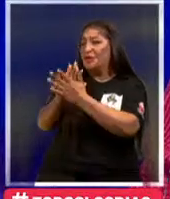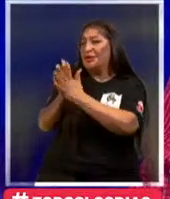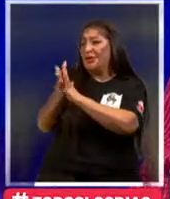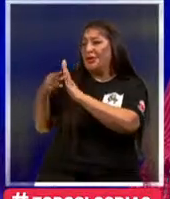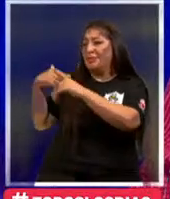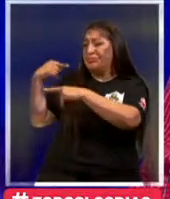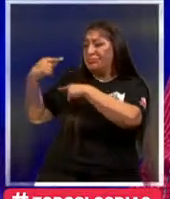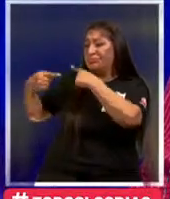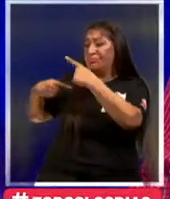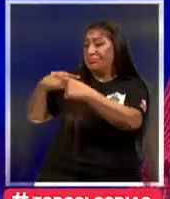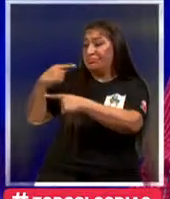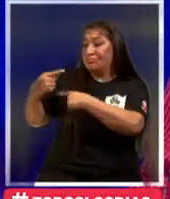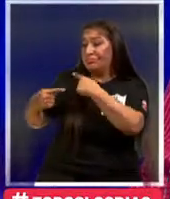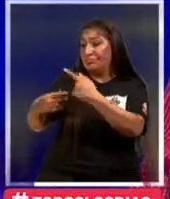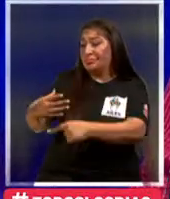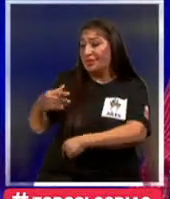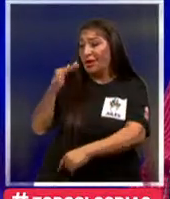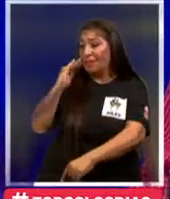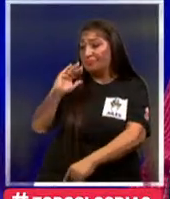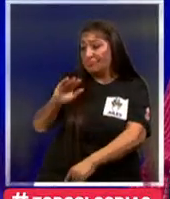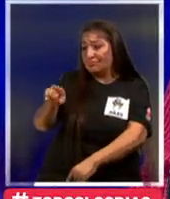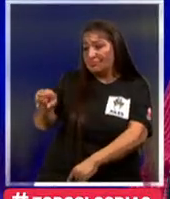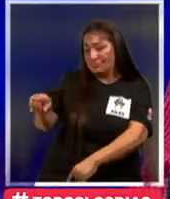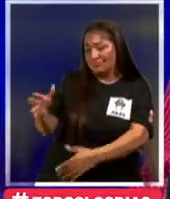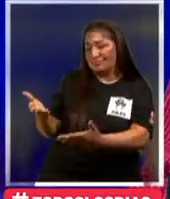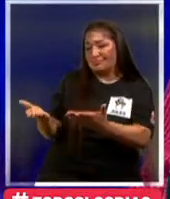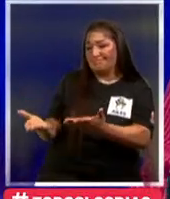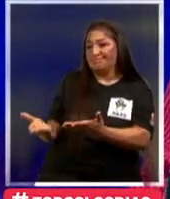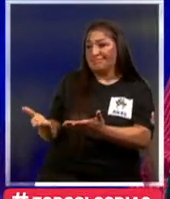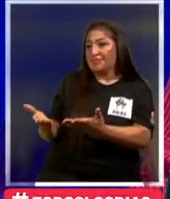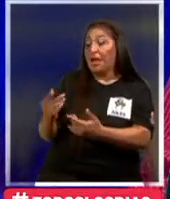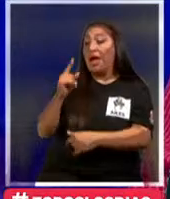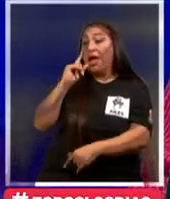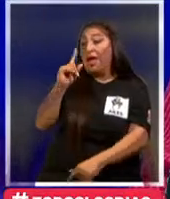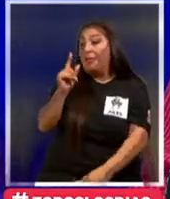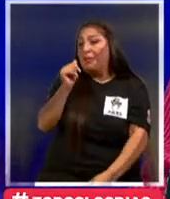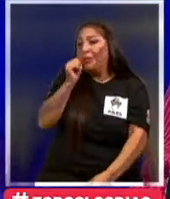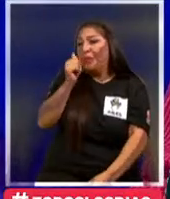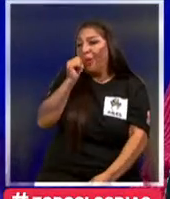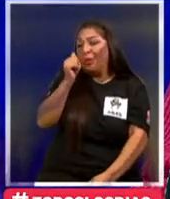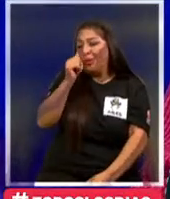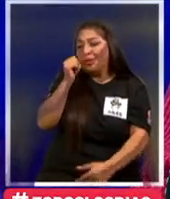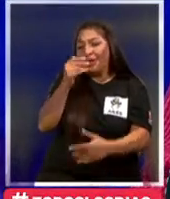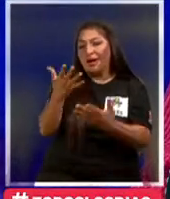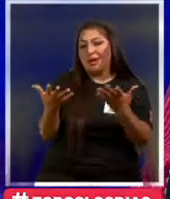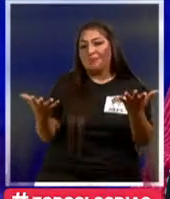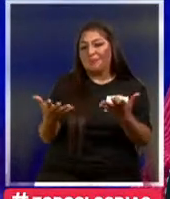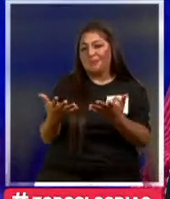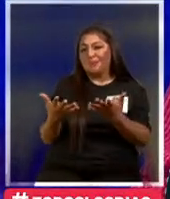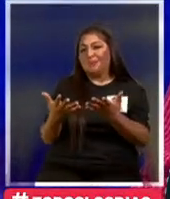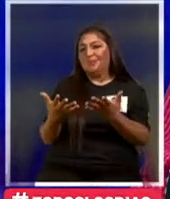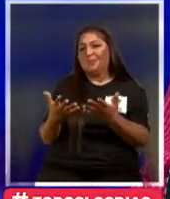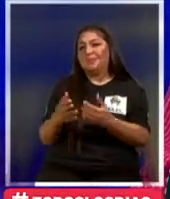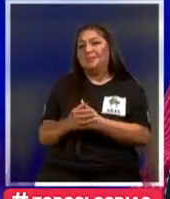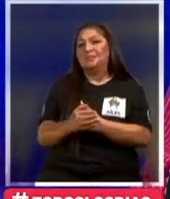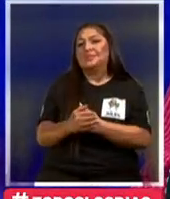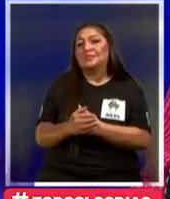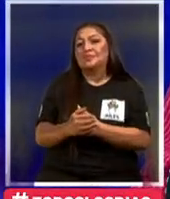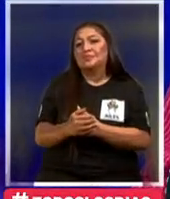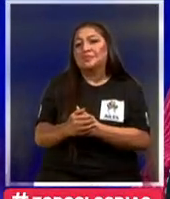hemos pasado con él Pero Los día a día En la Teletón